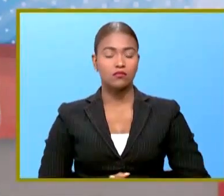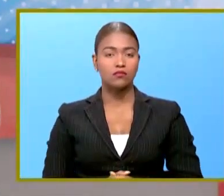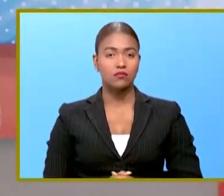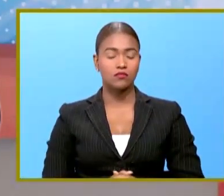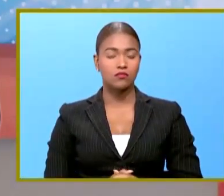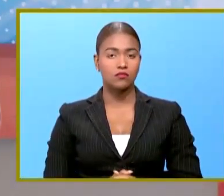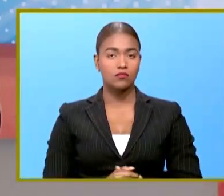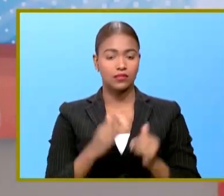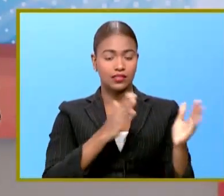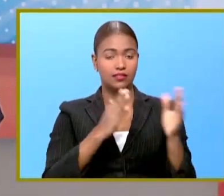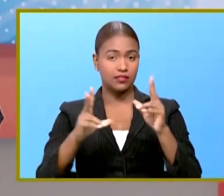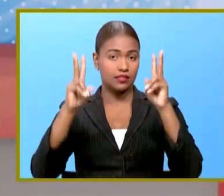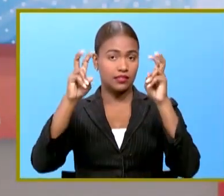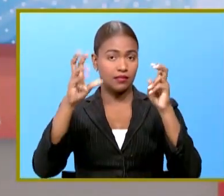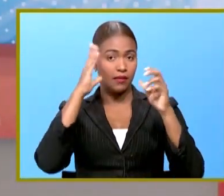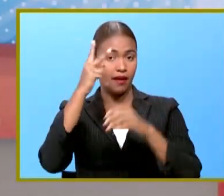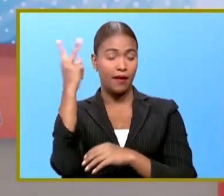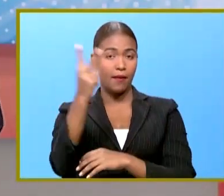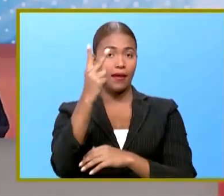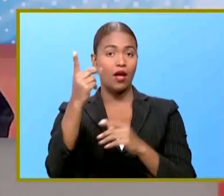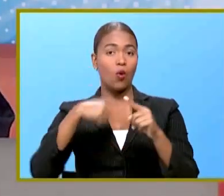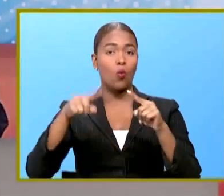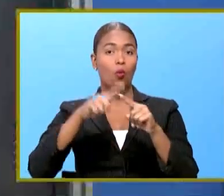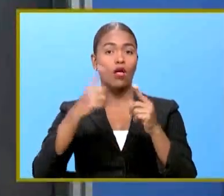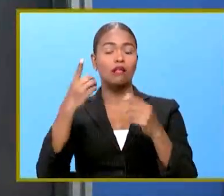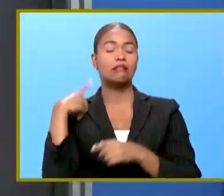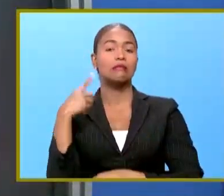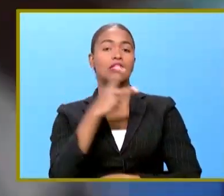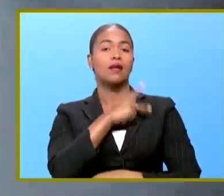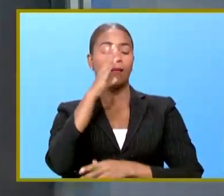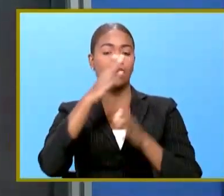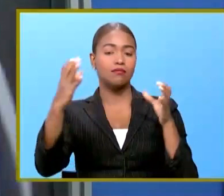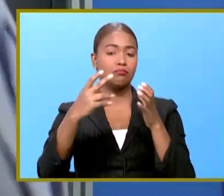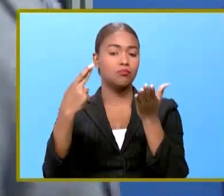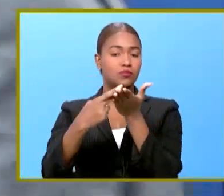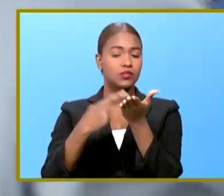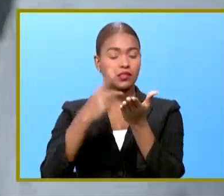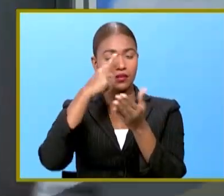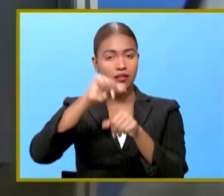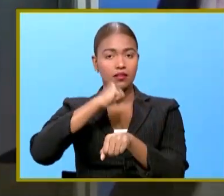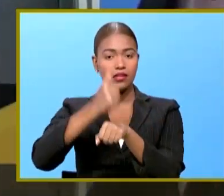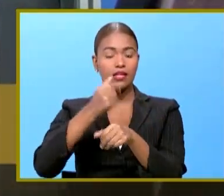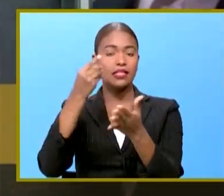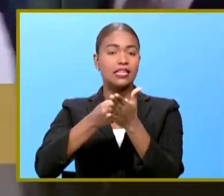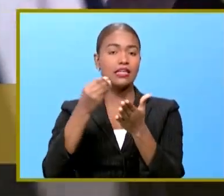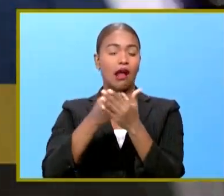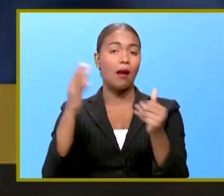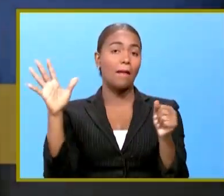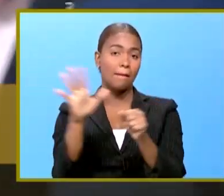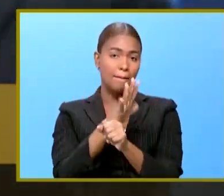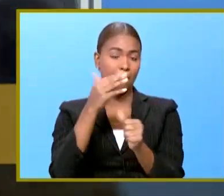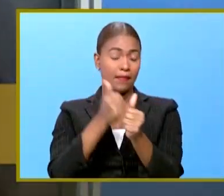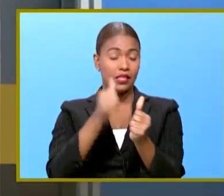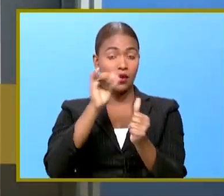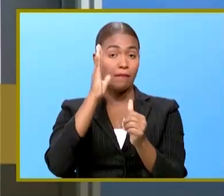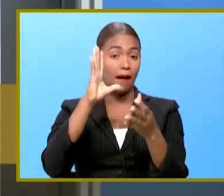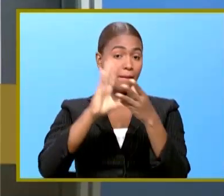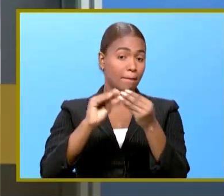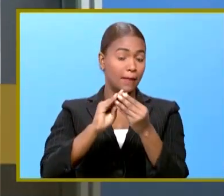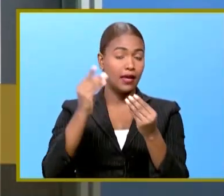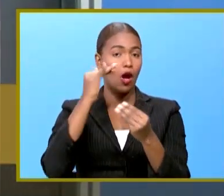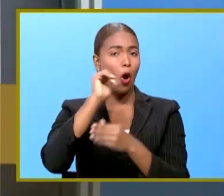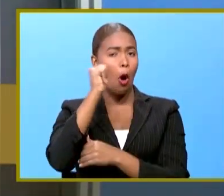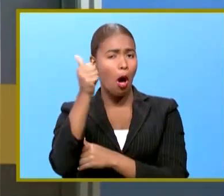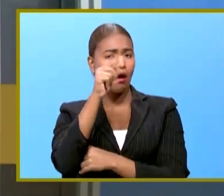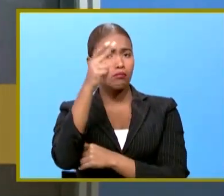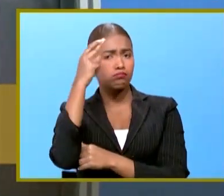En otro plano será este viernes cuando los diputados se reunirán para aprobar el presupuesto complementario y hablarán sobre